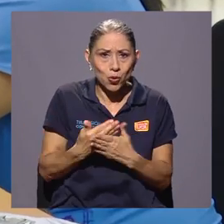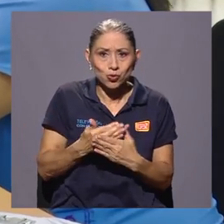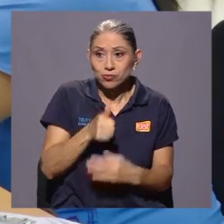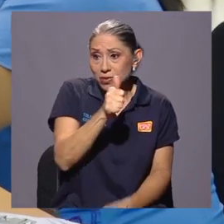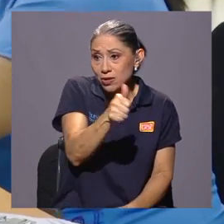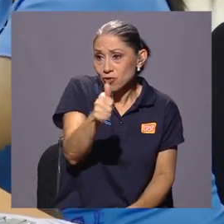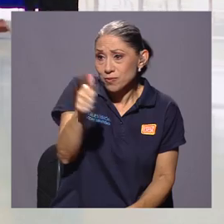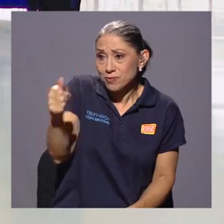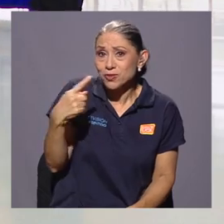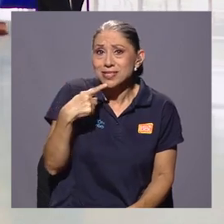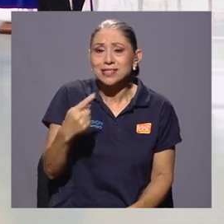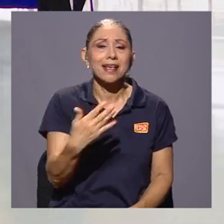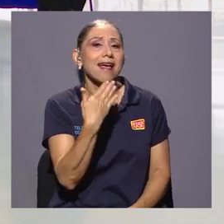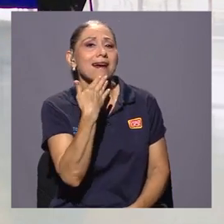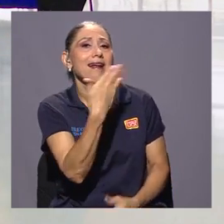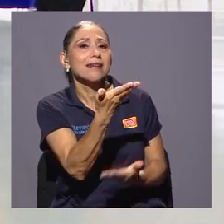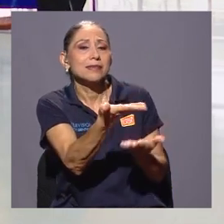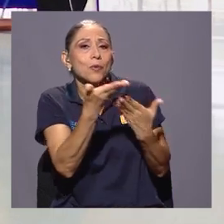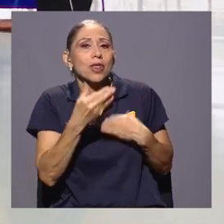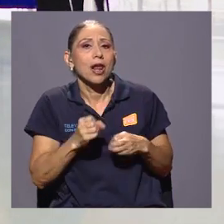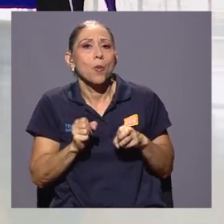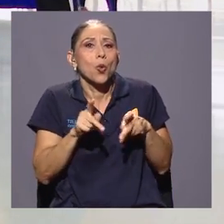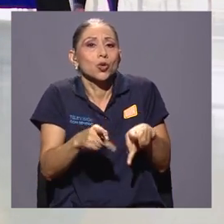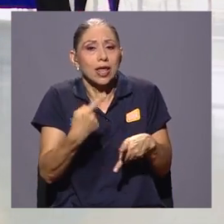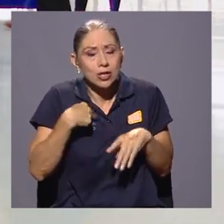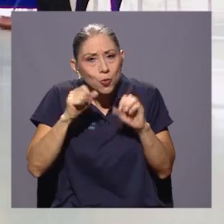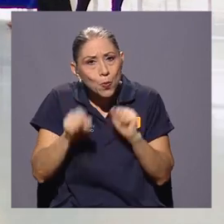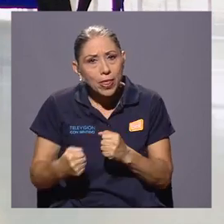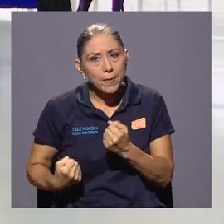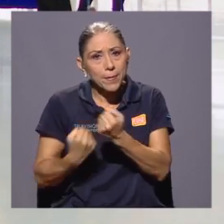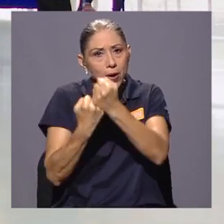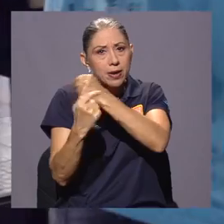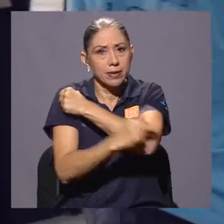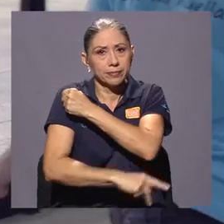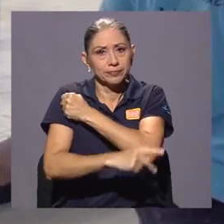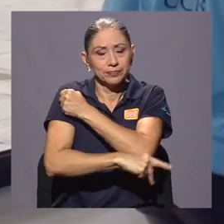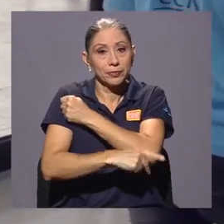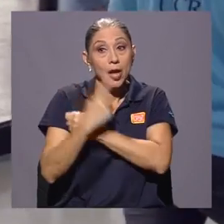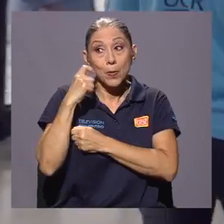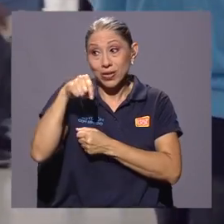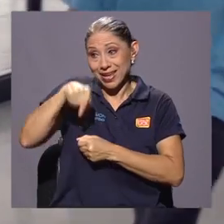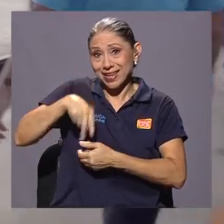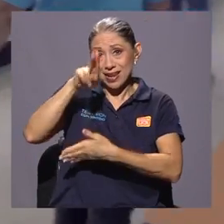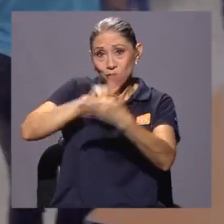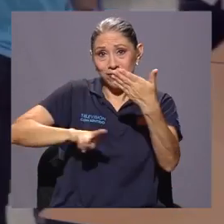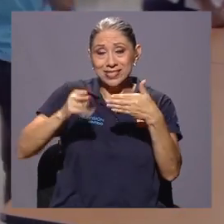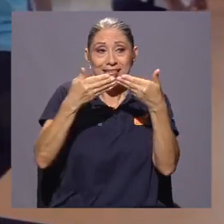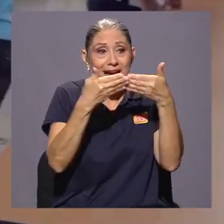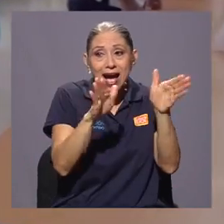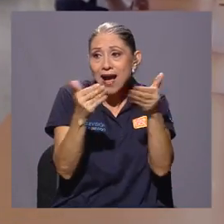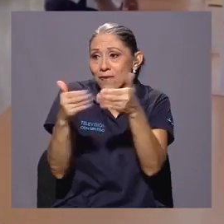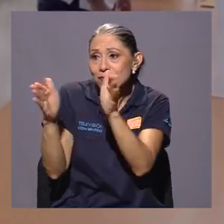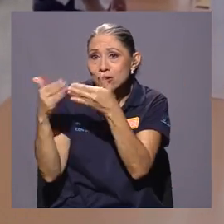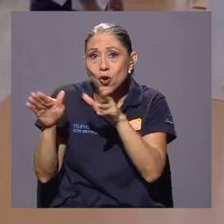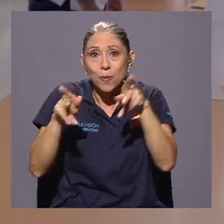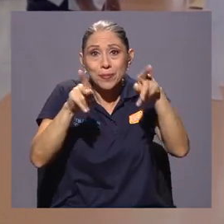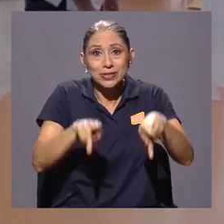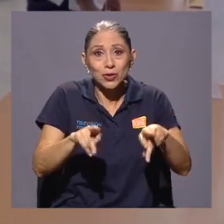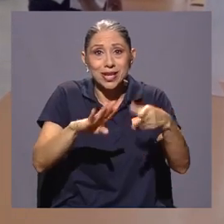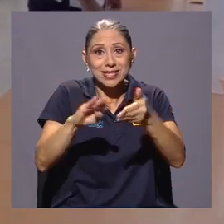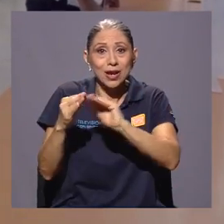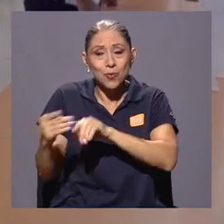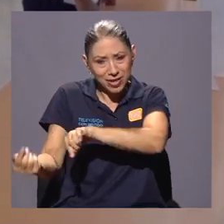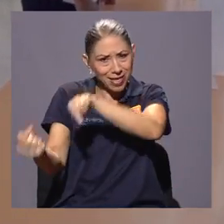Ellos mismos dicen, gracias por la oportunidad de poder aportar al país, porque la universidad abrió sus puertas a la comunidad, ¿verdad?